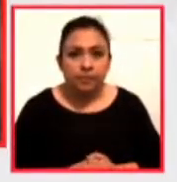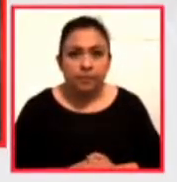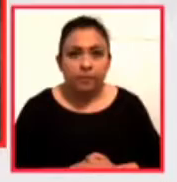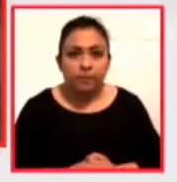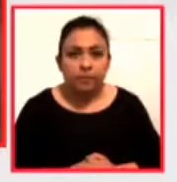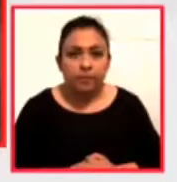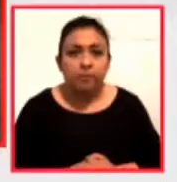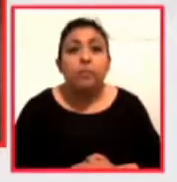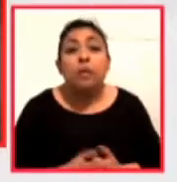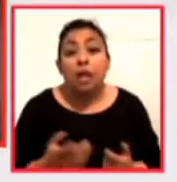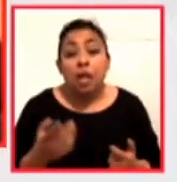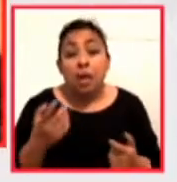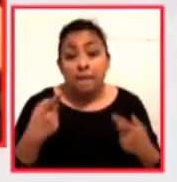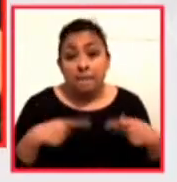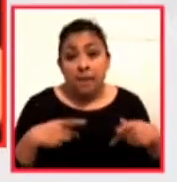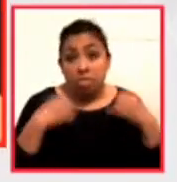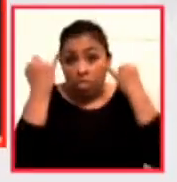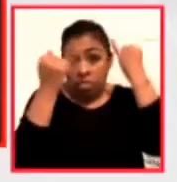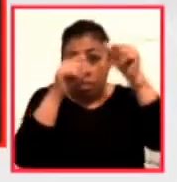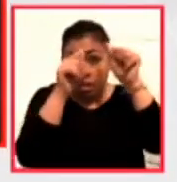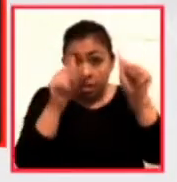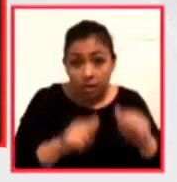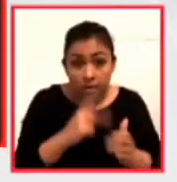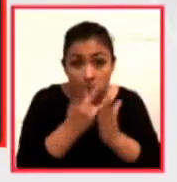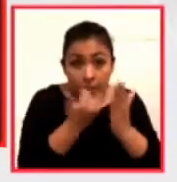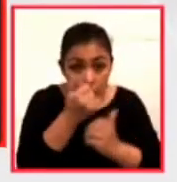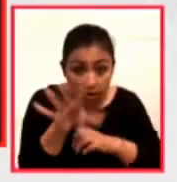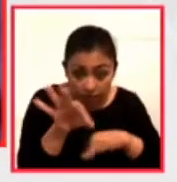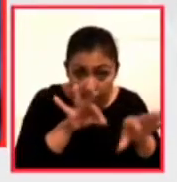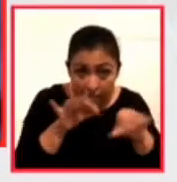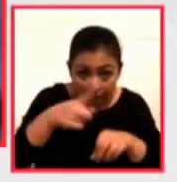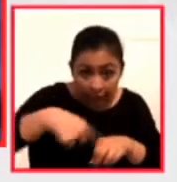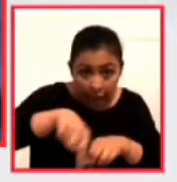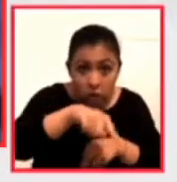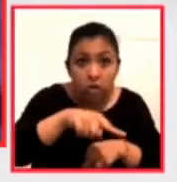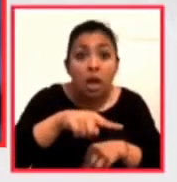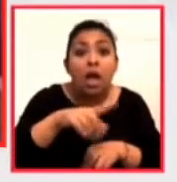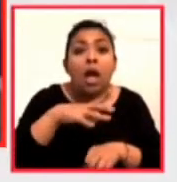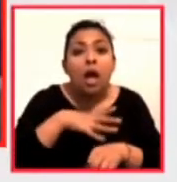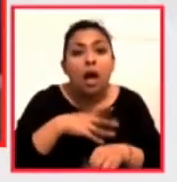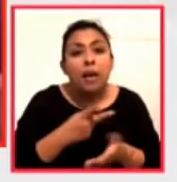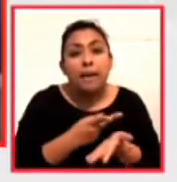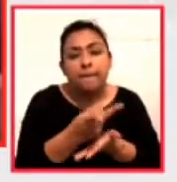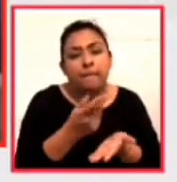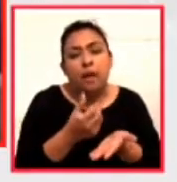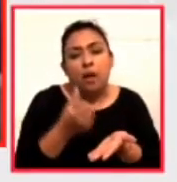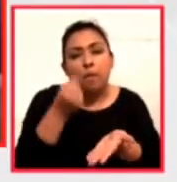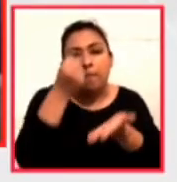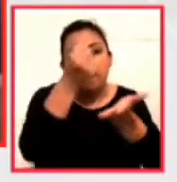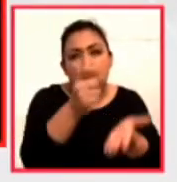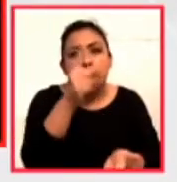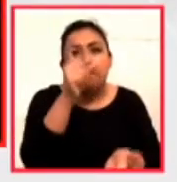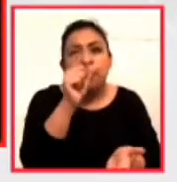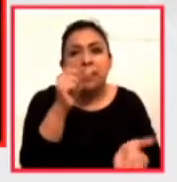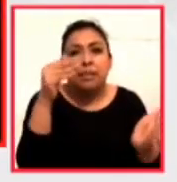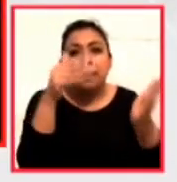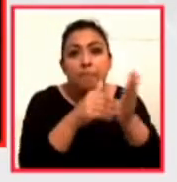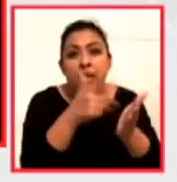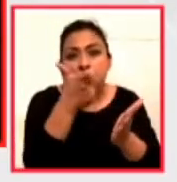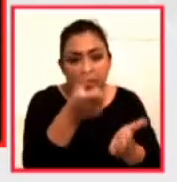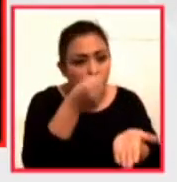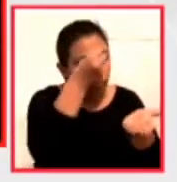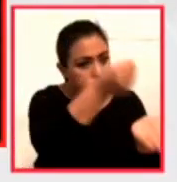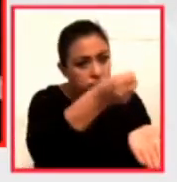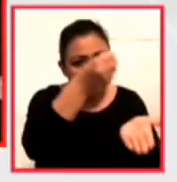Los creadores y artistas cuyos proyectos fueron seleccionados recibirán un estímulo económico de 20.000 pesos netos por sus trabajos